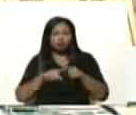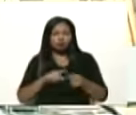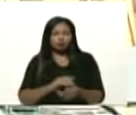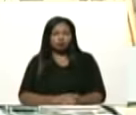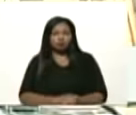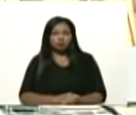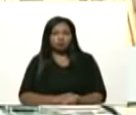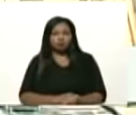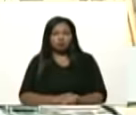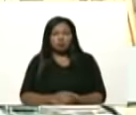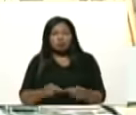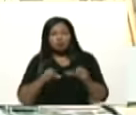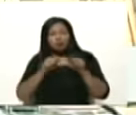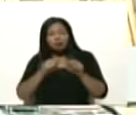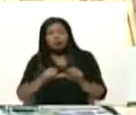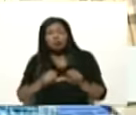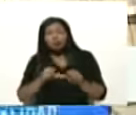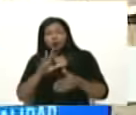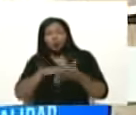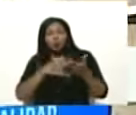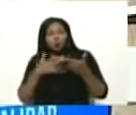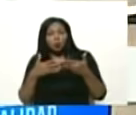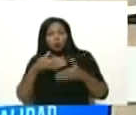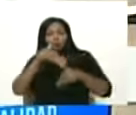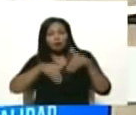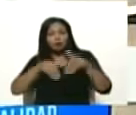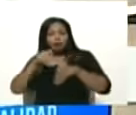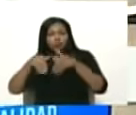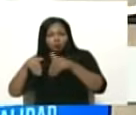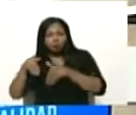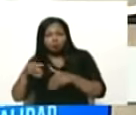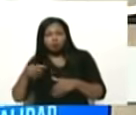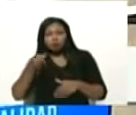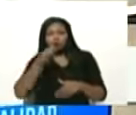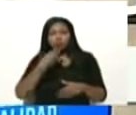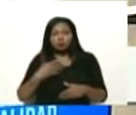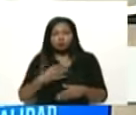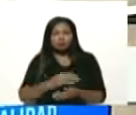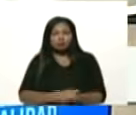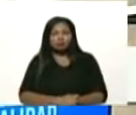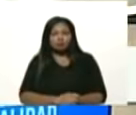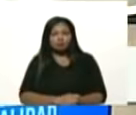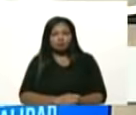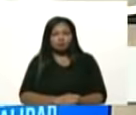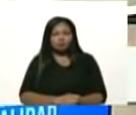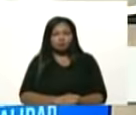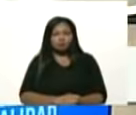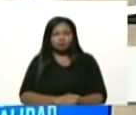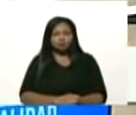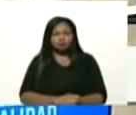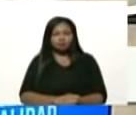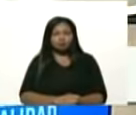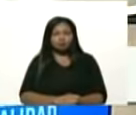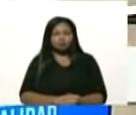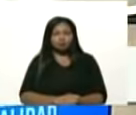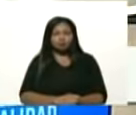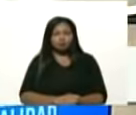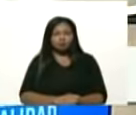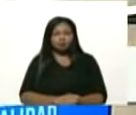para fijar un cronograma electoral bueno, estable, sólido,